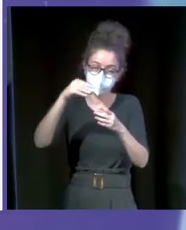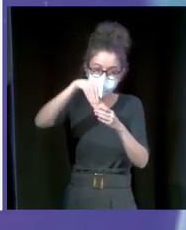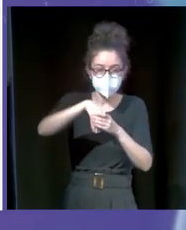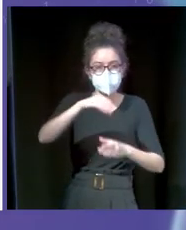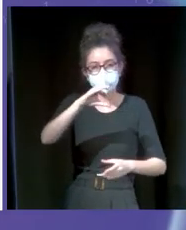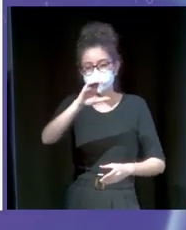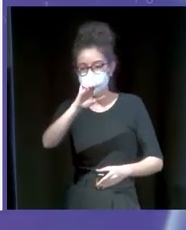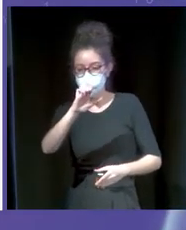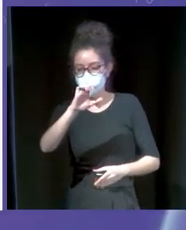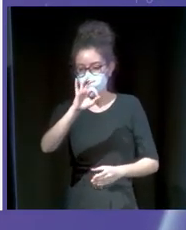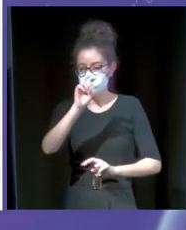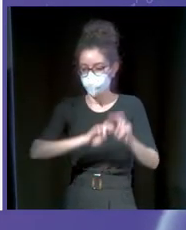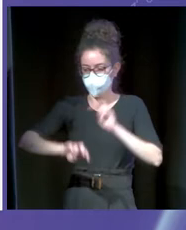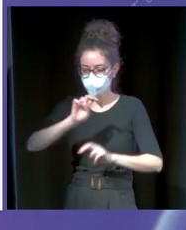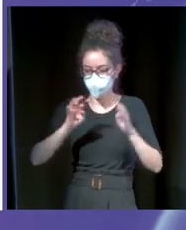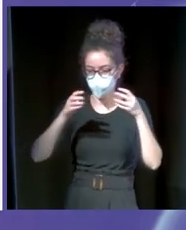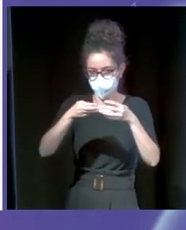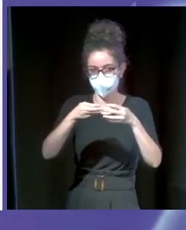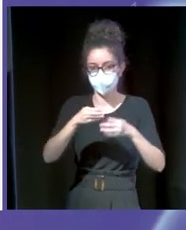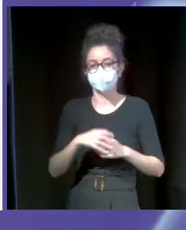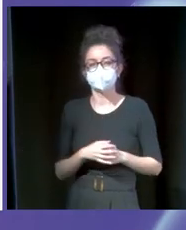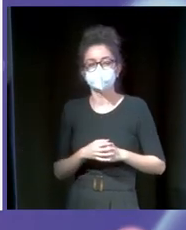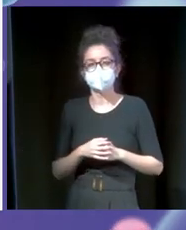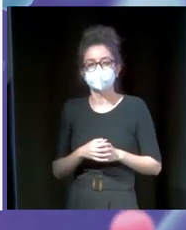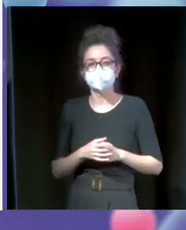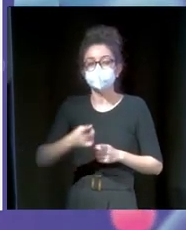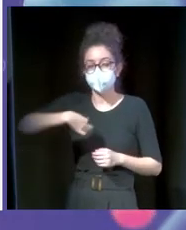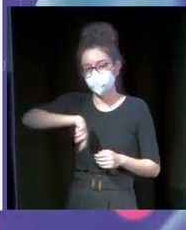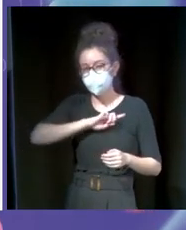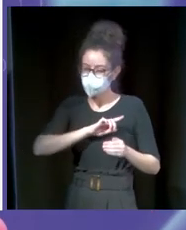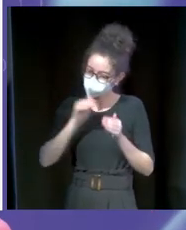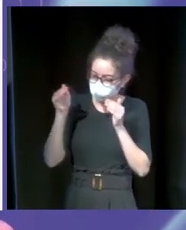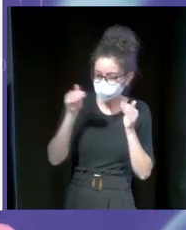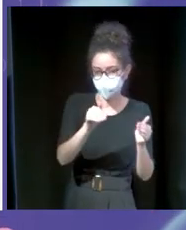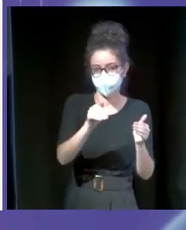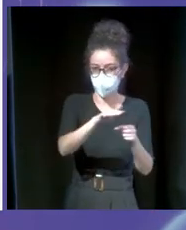Para nosotros es básico todo el posicionamiento SEO y es en lo que cada vez estamos más orientados.